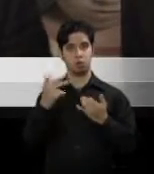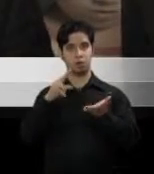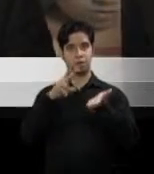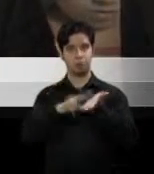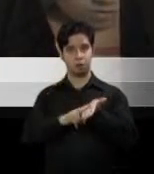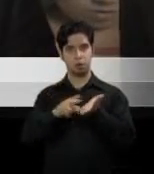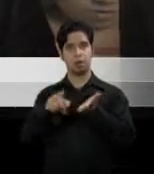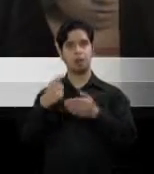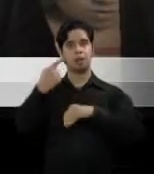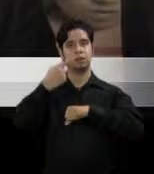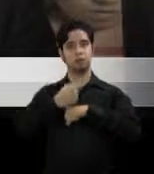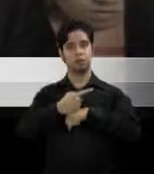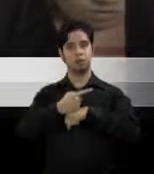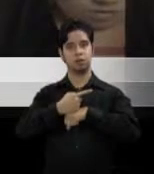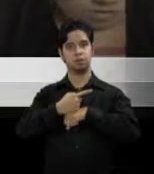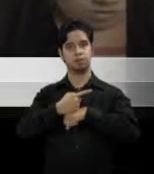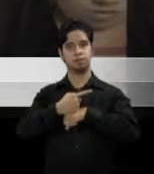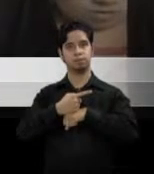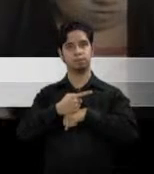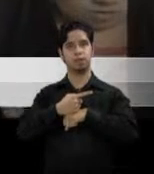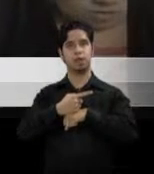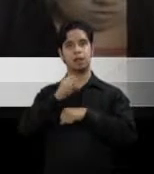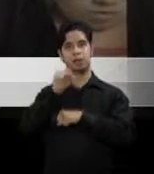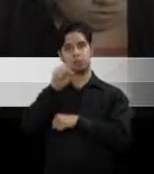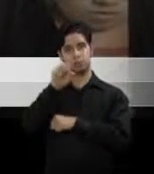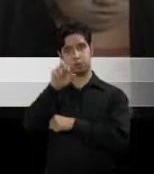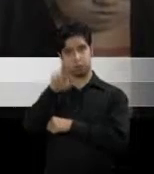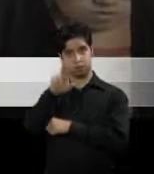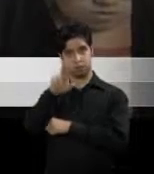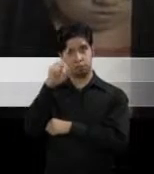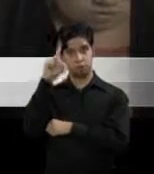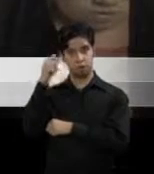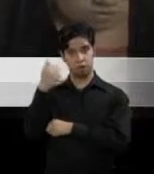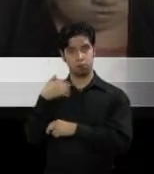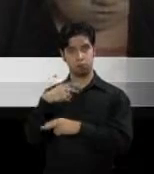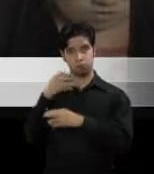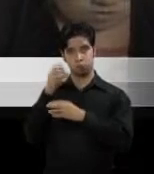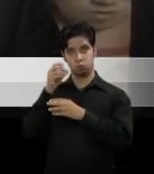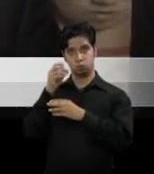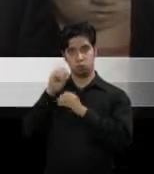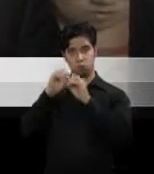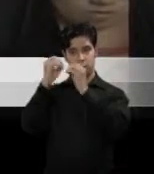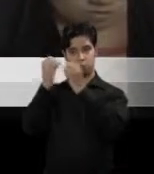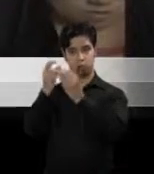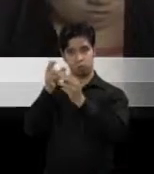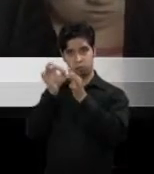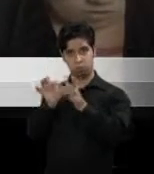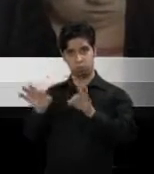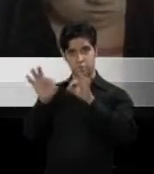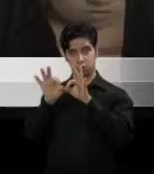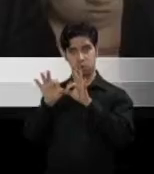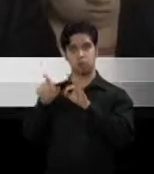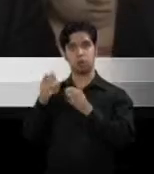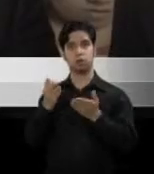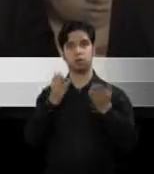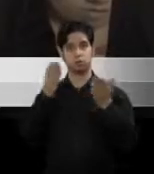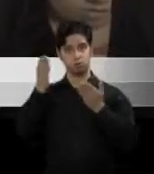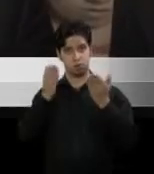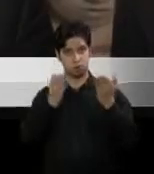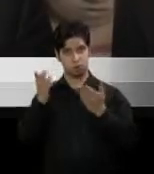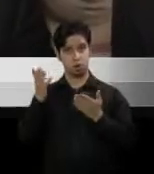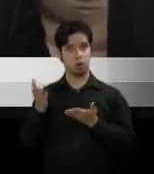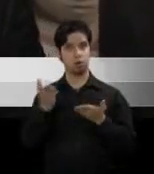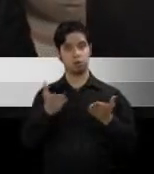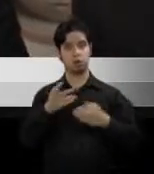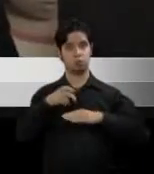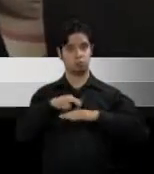para declarar este día Día CER. Esto en reconocimiento a la Organización CER de Puerto Rico por su labor y servicios que le da a los jóvenes de este país.